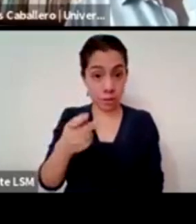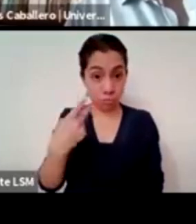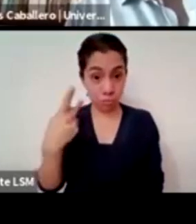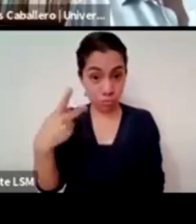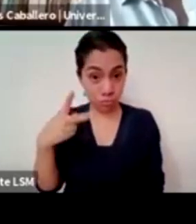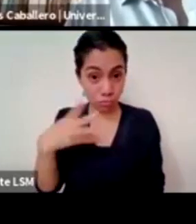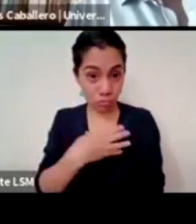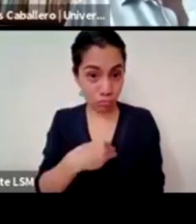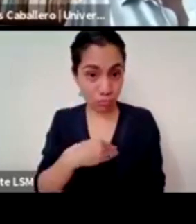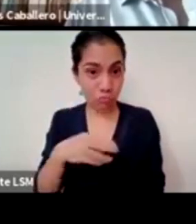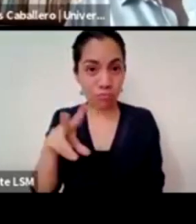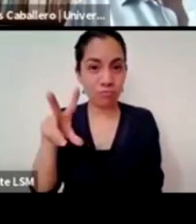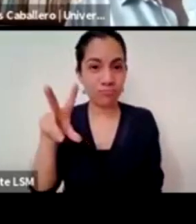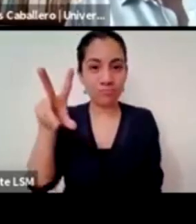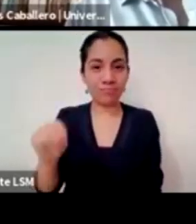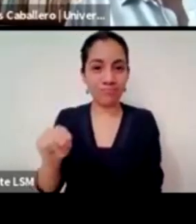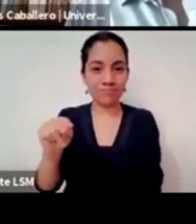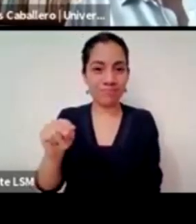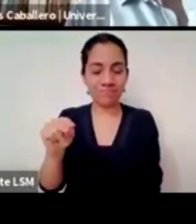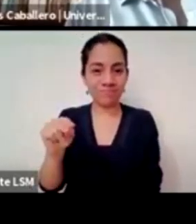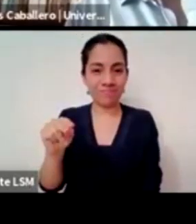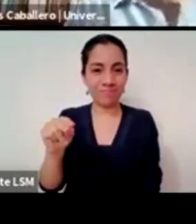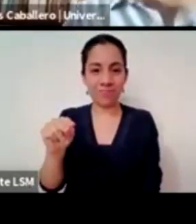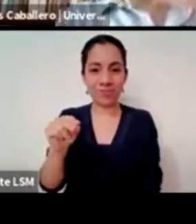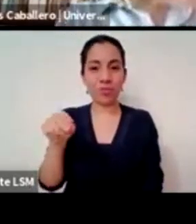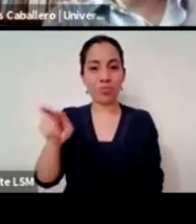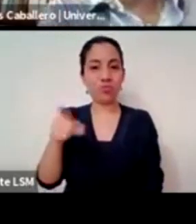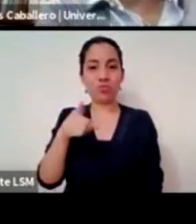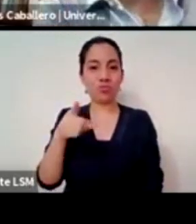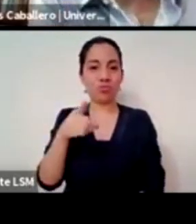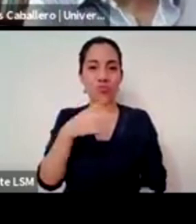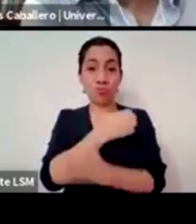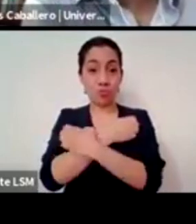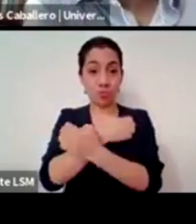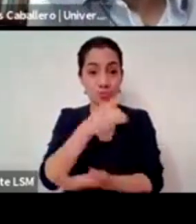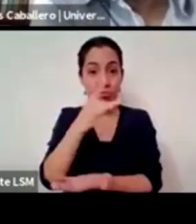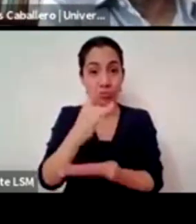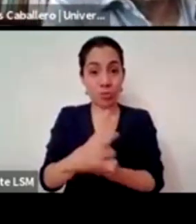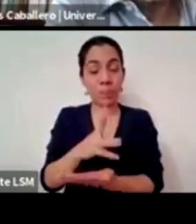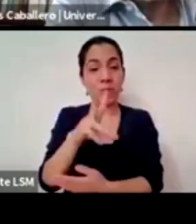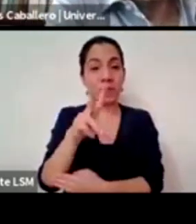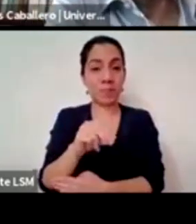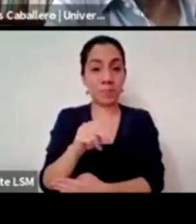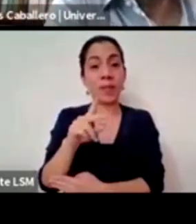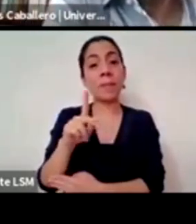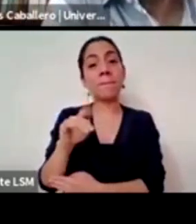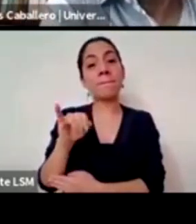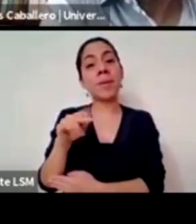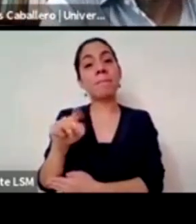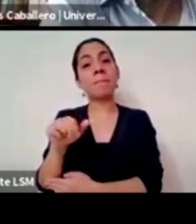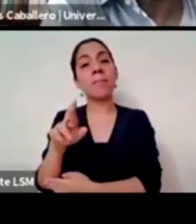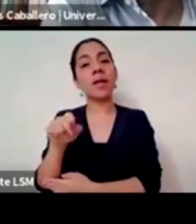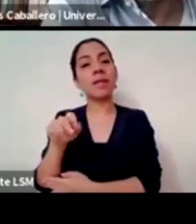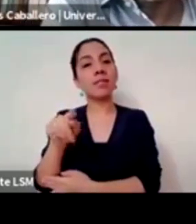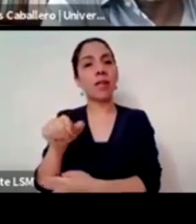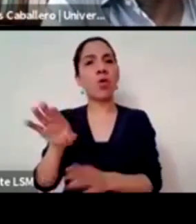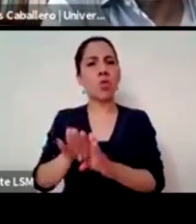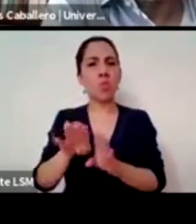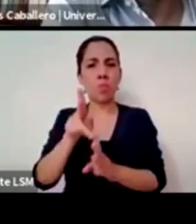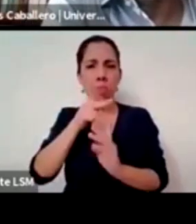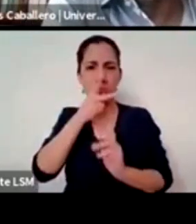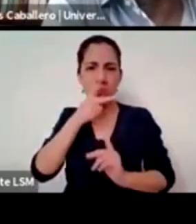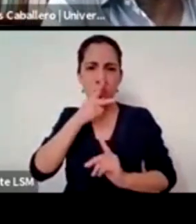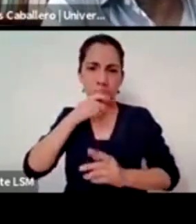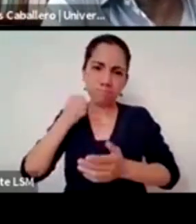modo de ver las grandes negativas consecuencias que tiene el pin parental que hay que frenarlo siempre